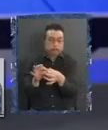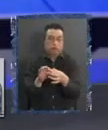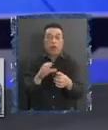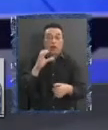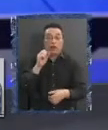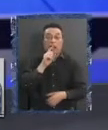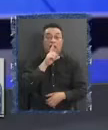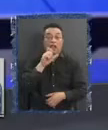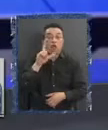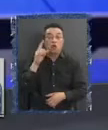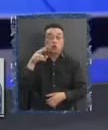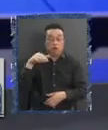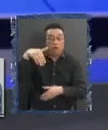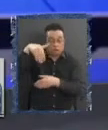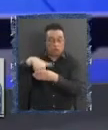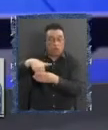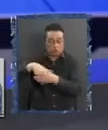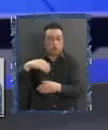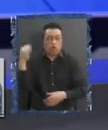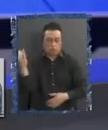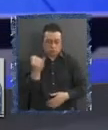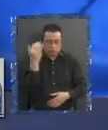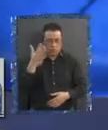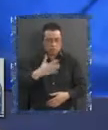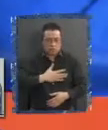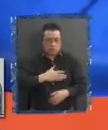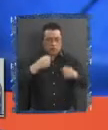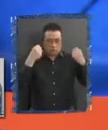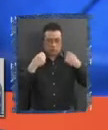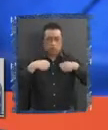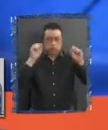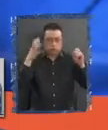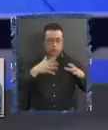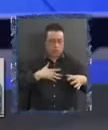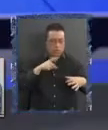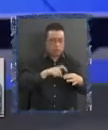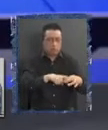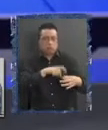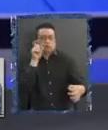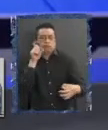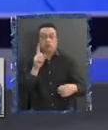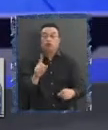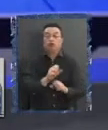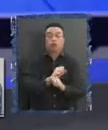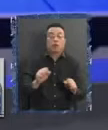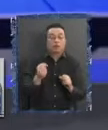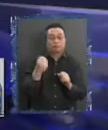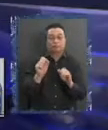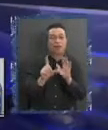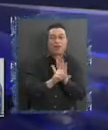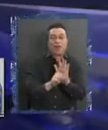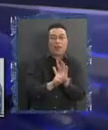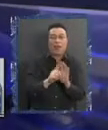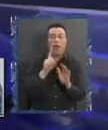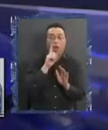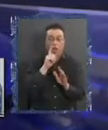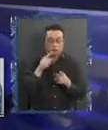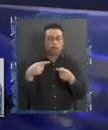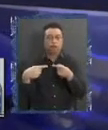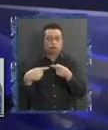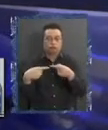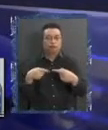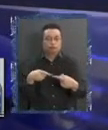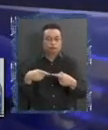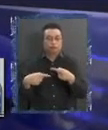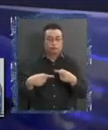Votó en un plebiscito Por la independencia Ganaron Y se querían separar No lo pudieron hacer Porque es ilegal Pero hay un conflicto Político